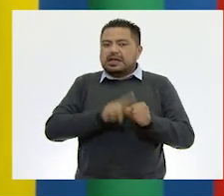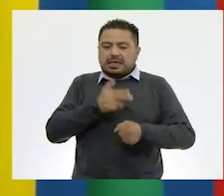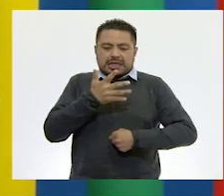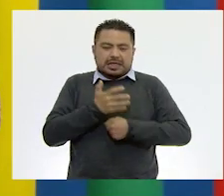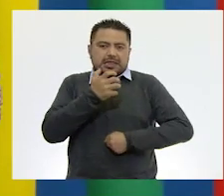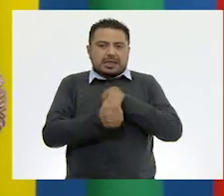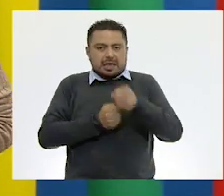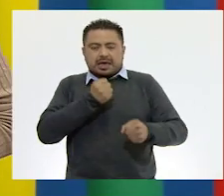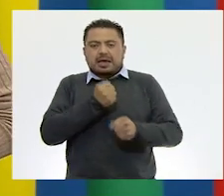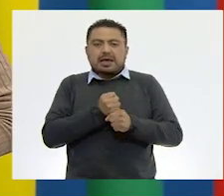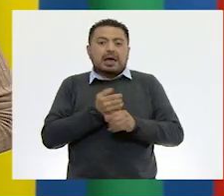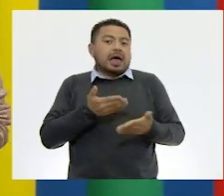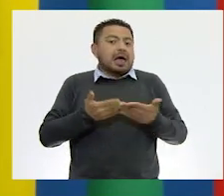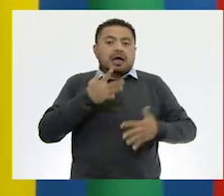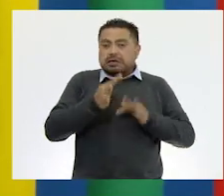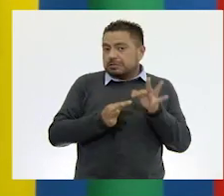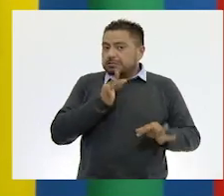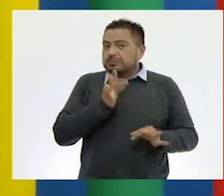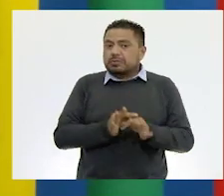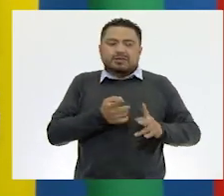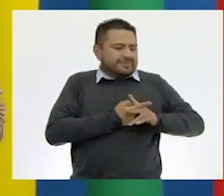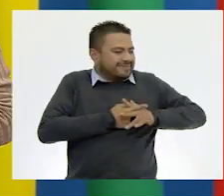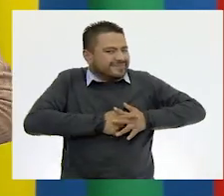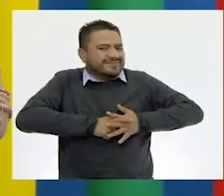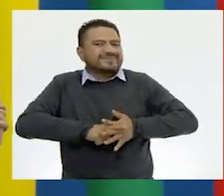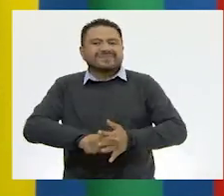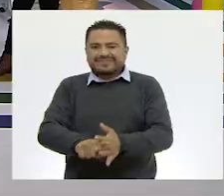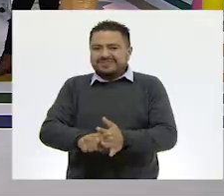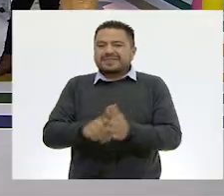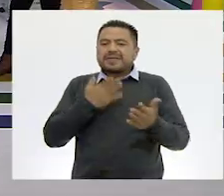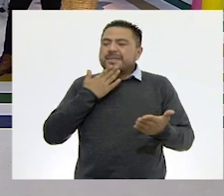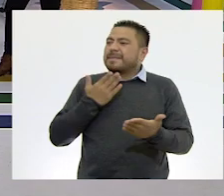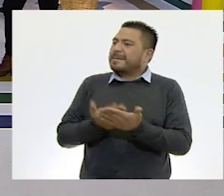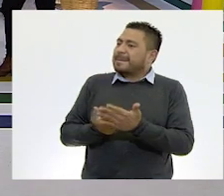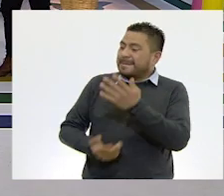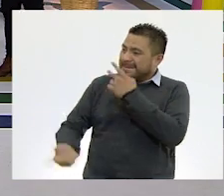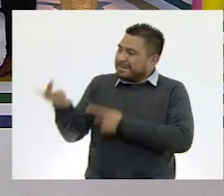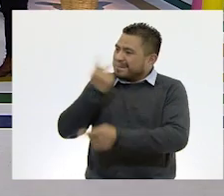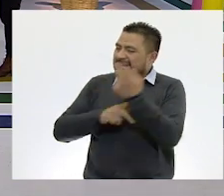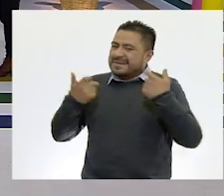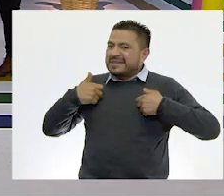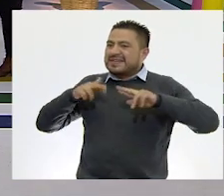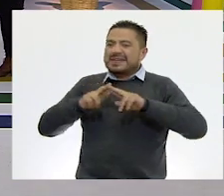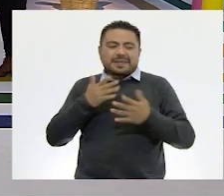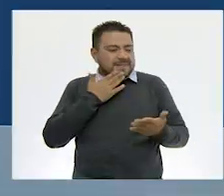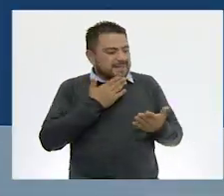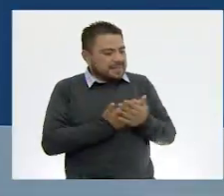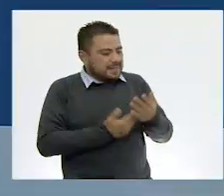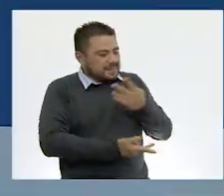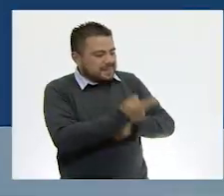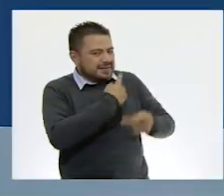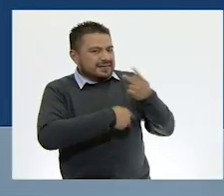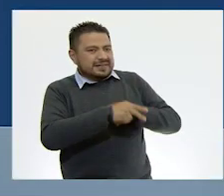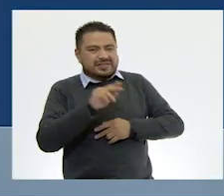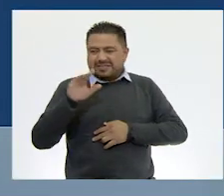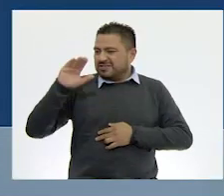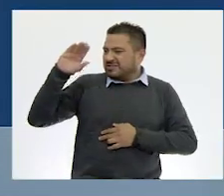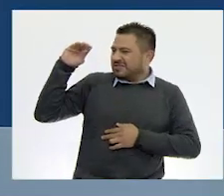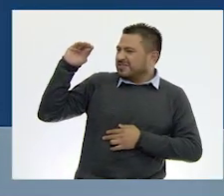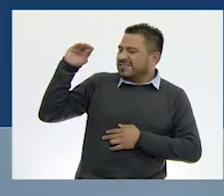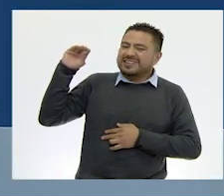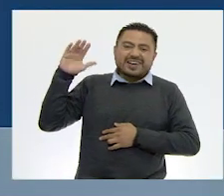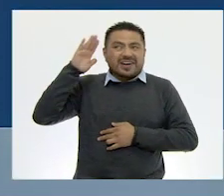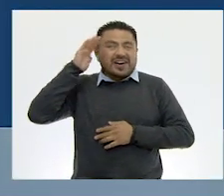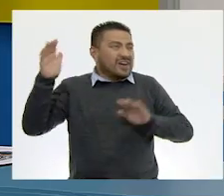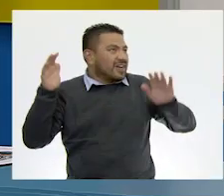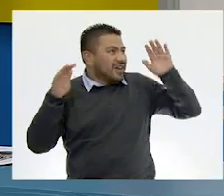de Quinto Grado. ¿Están listos? ¡Comenzamos! ¡Bienvenida maestra! ¡Bienvenido Ton! ¡Hola Ale! ¡Hola maestra! ¡Hola